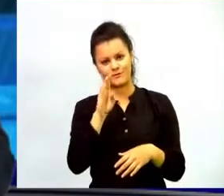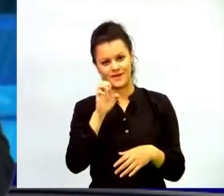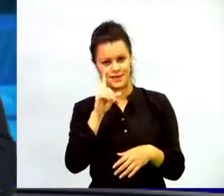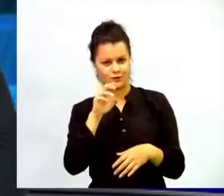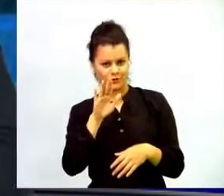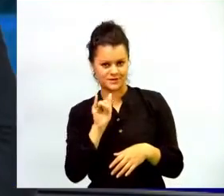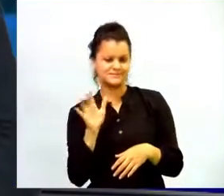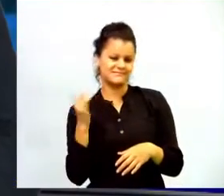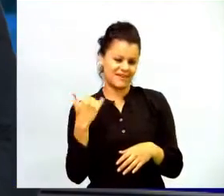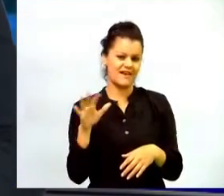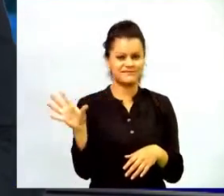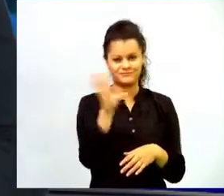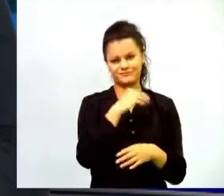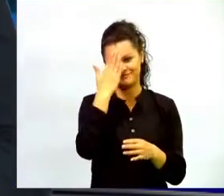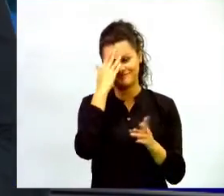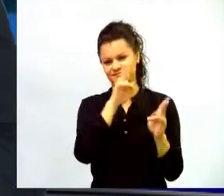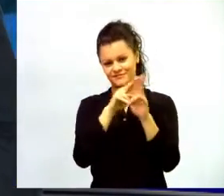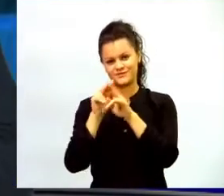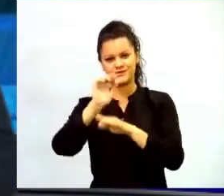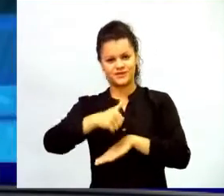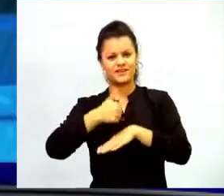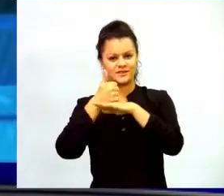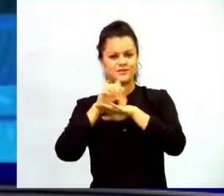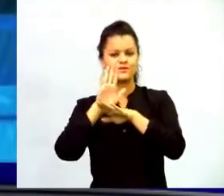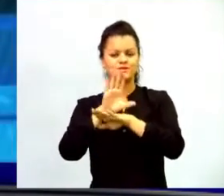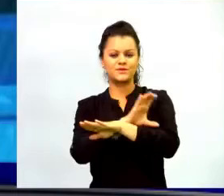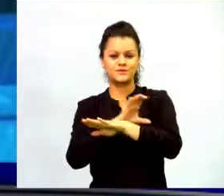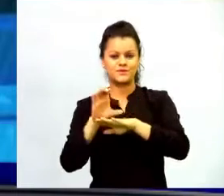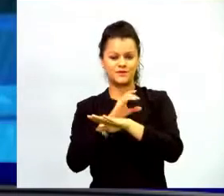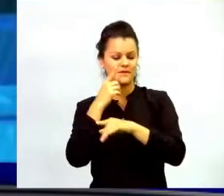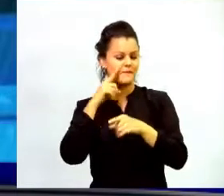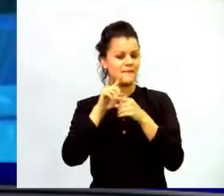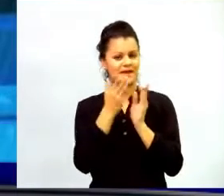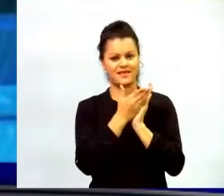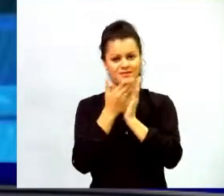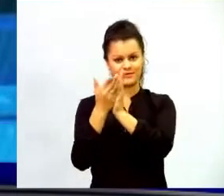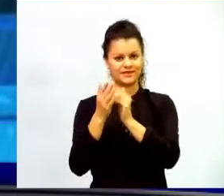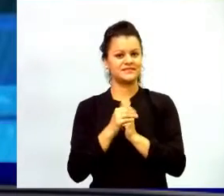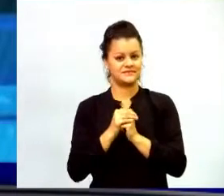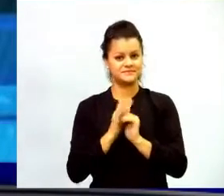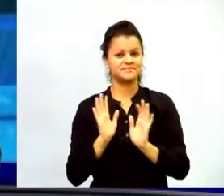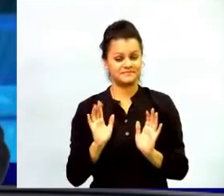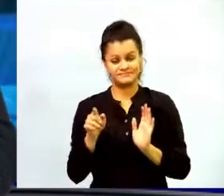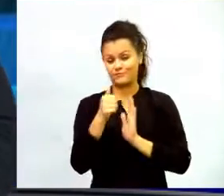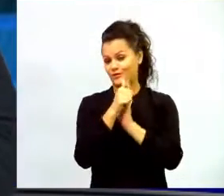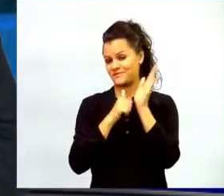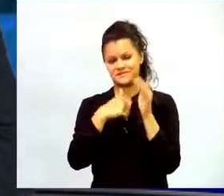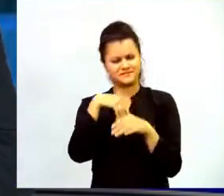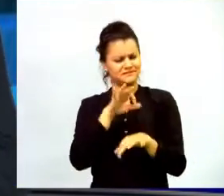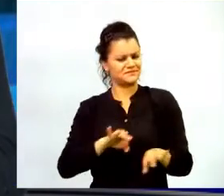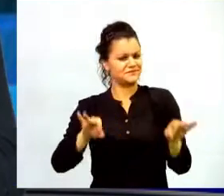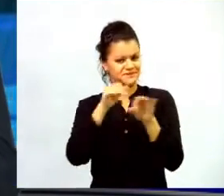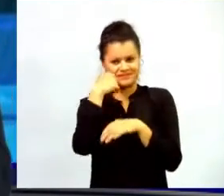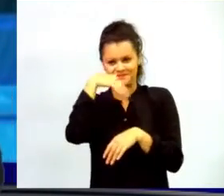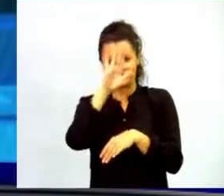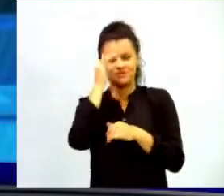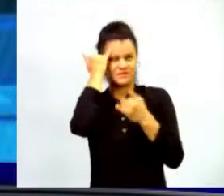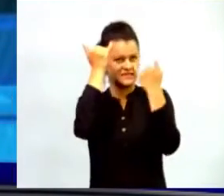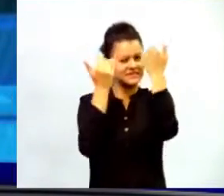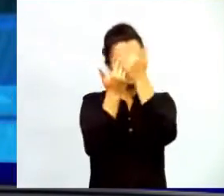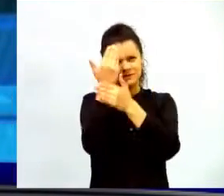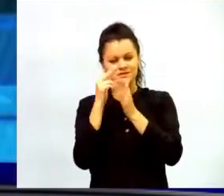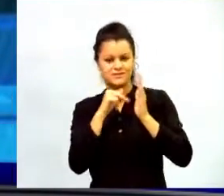conocido por todos, director de Computadores para Educar, uno de los programas más importantes de innovación y tecnología en educación.